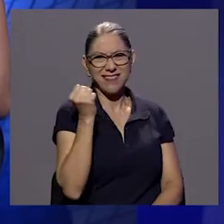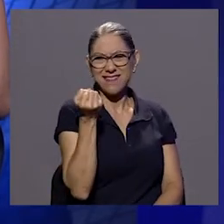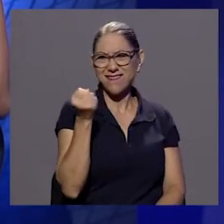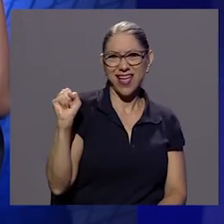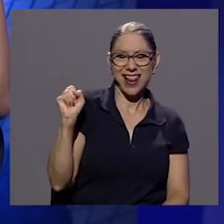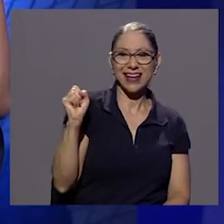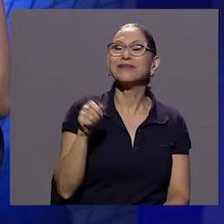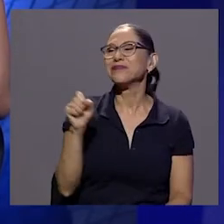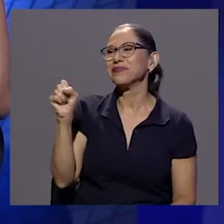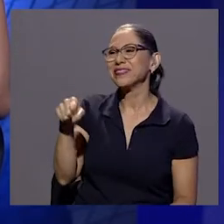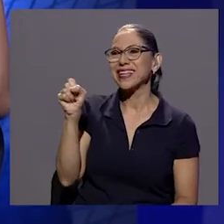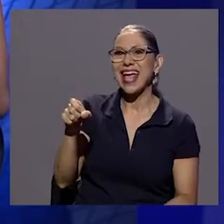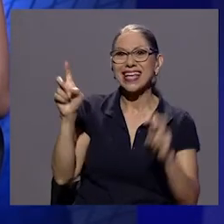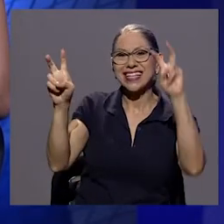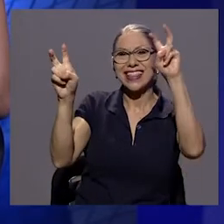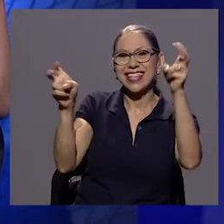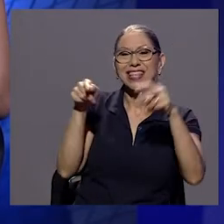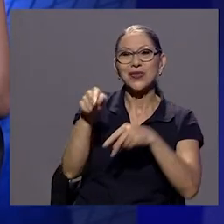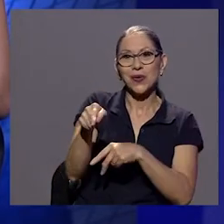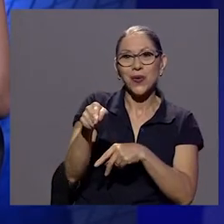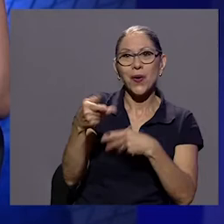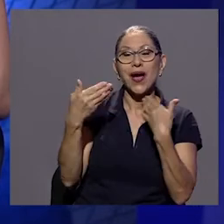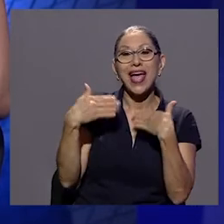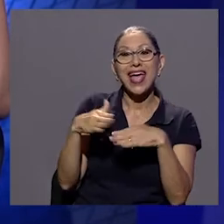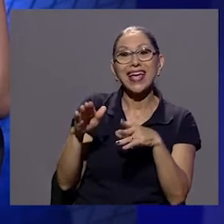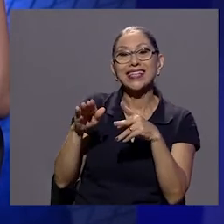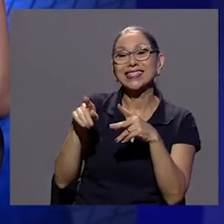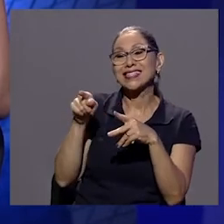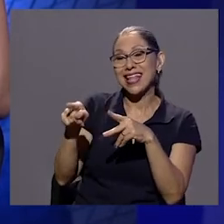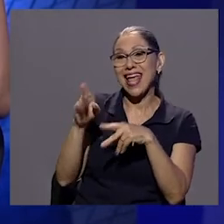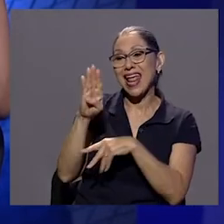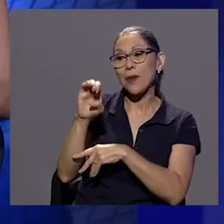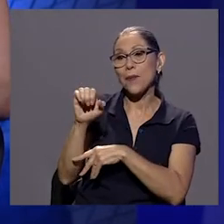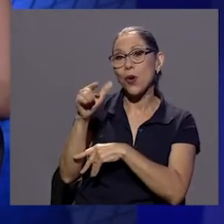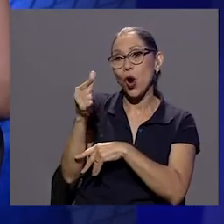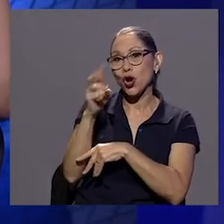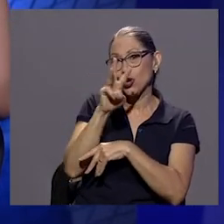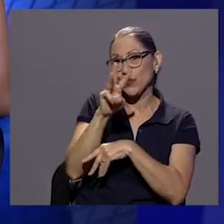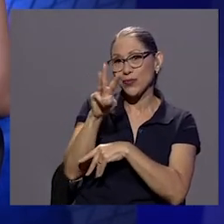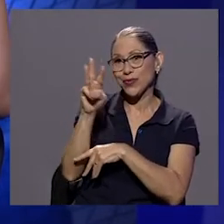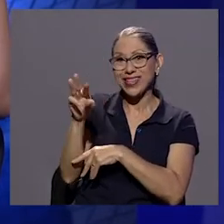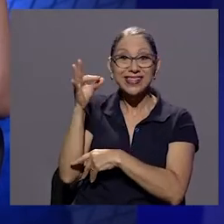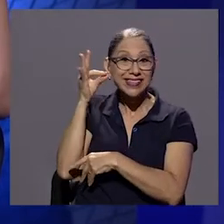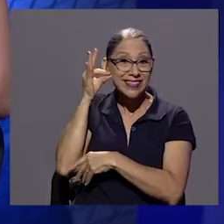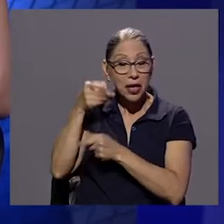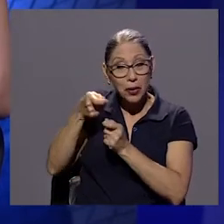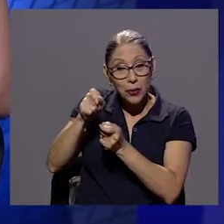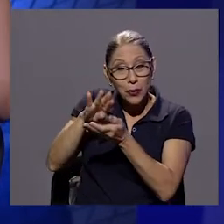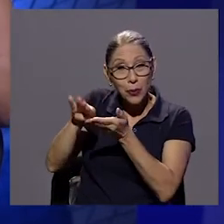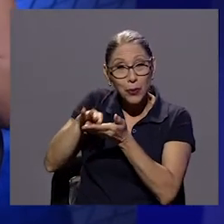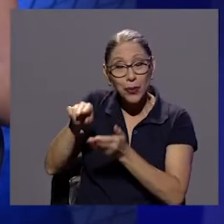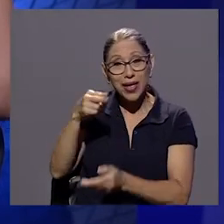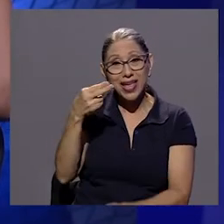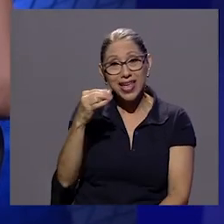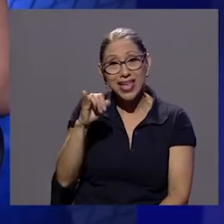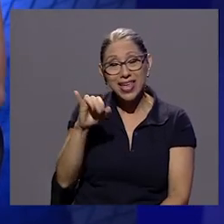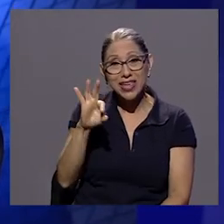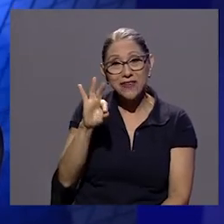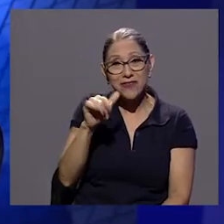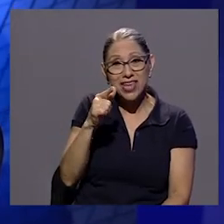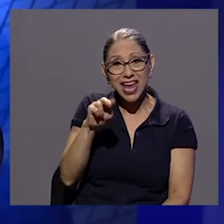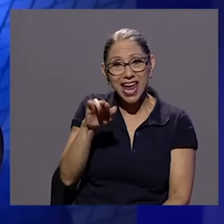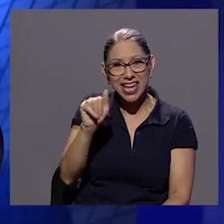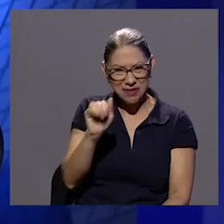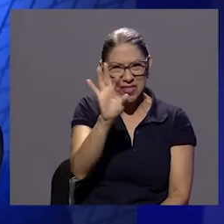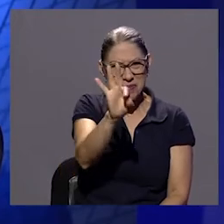ese título es de la entrada del blog de Ifigenia de hecho una de las entradas del blog de ella que es apasionante los invito a que lo